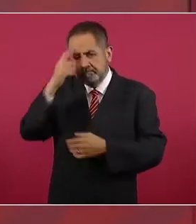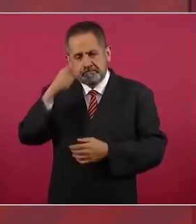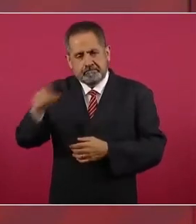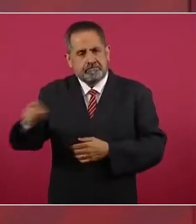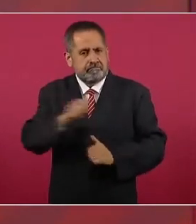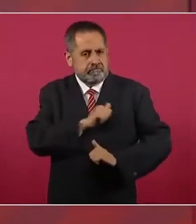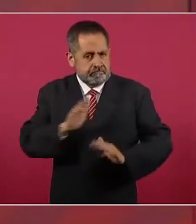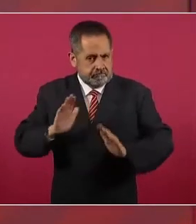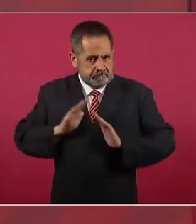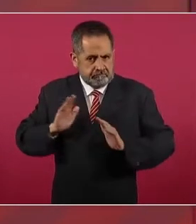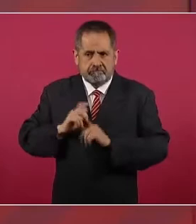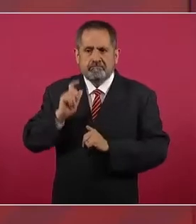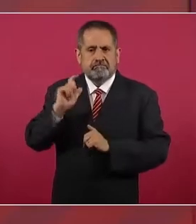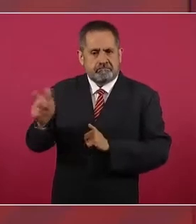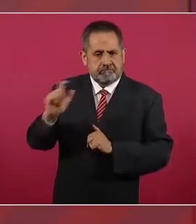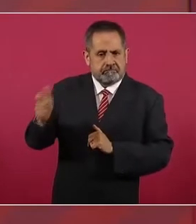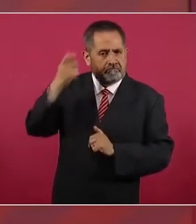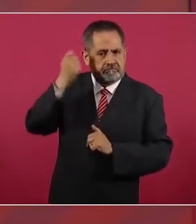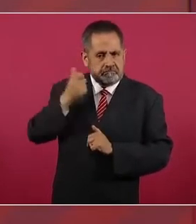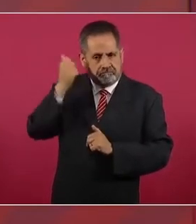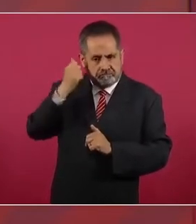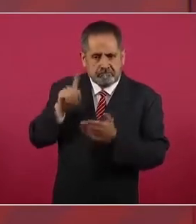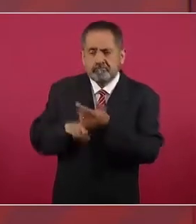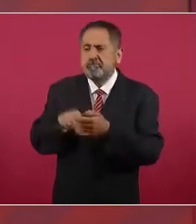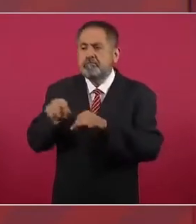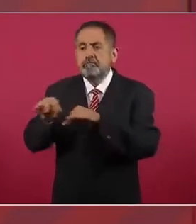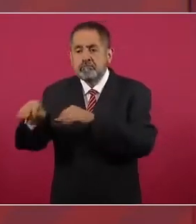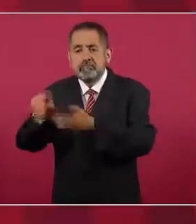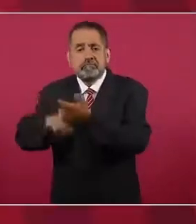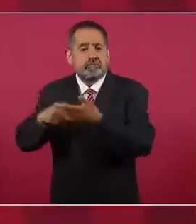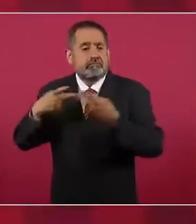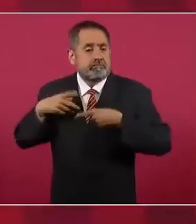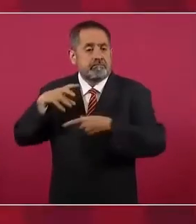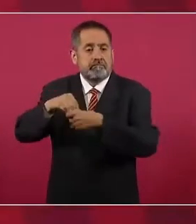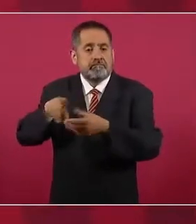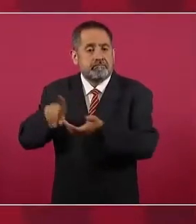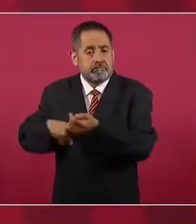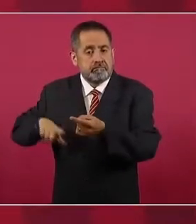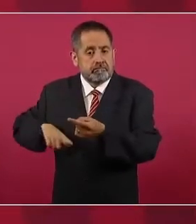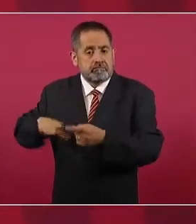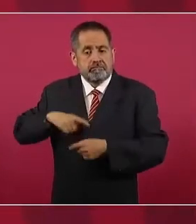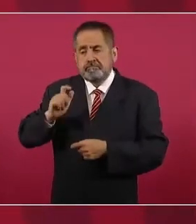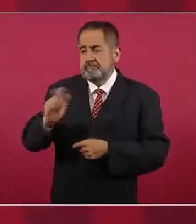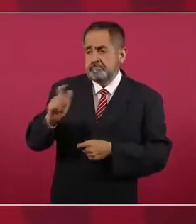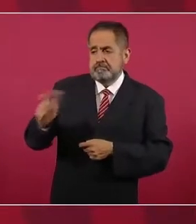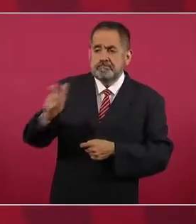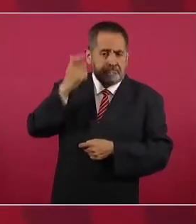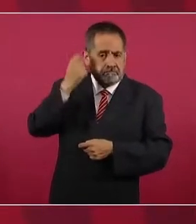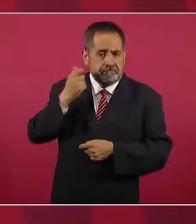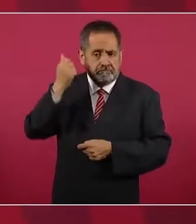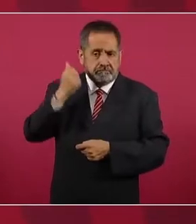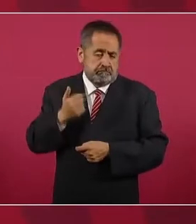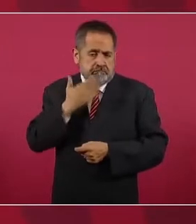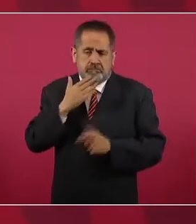Estado. O sea, todo eso, pero fundamentalmente